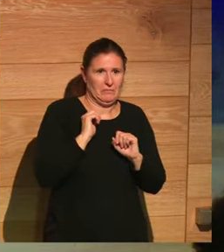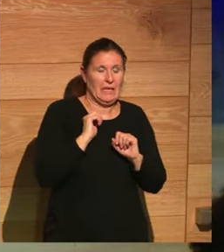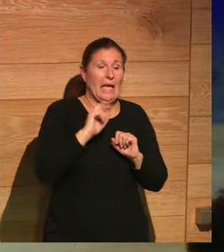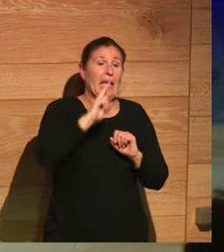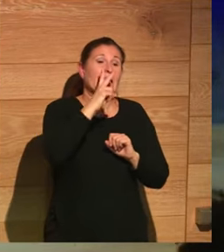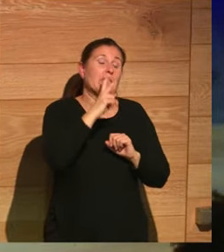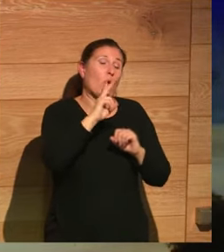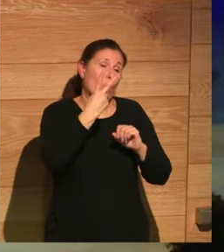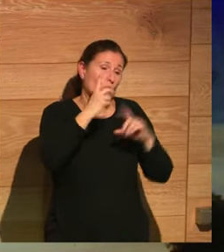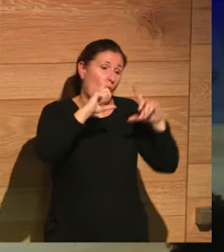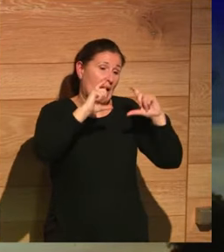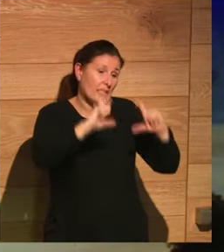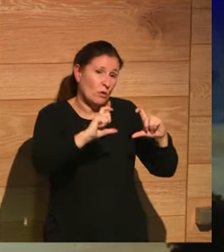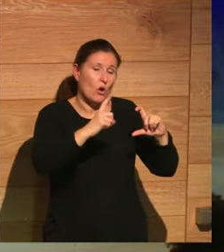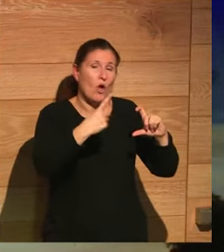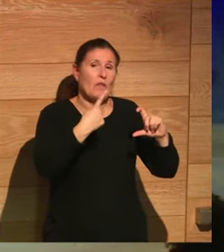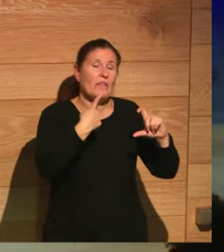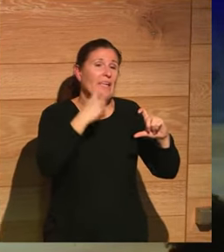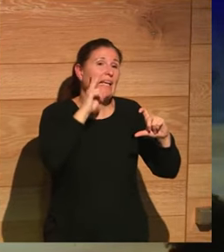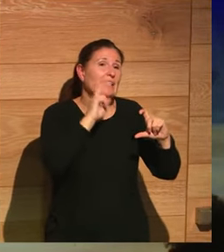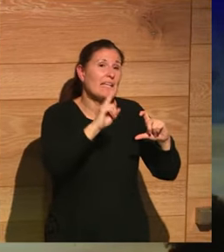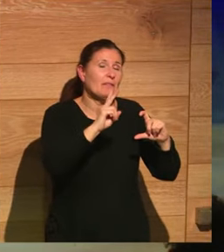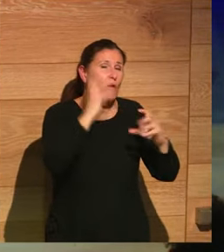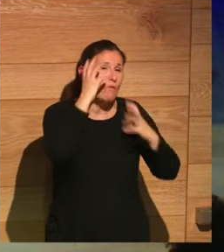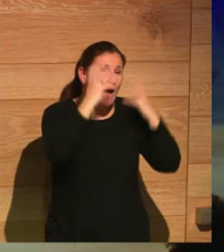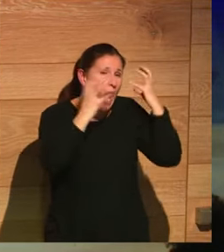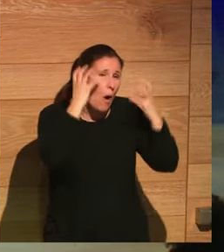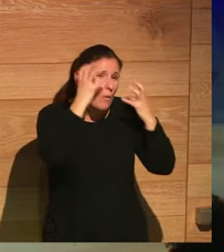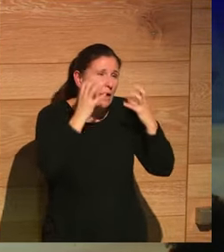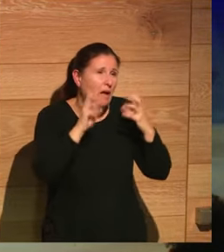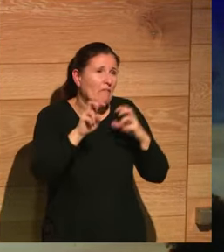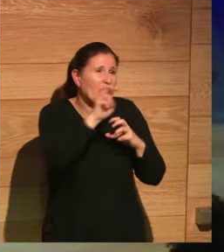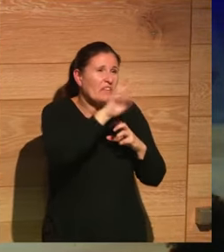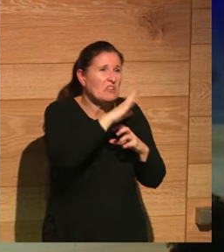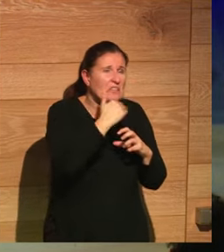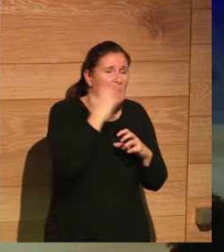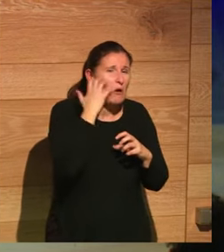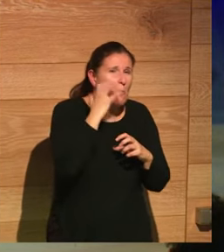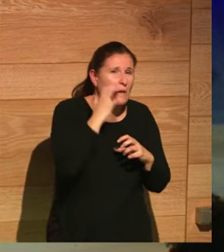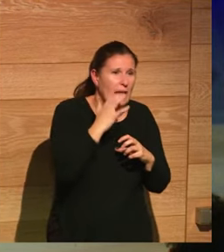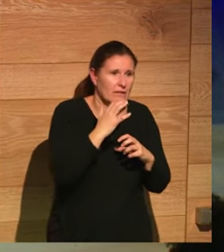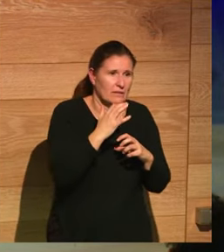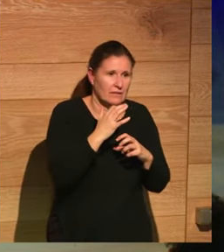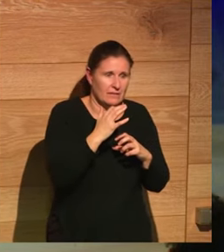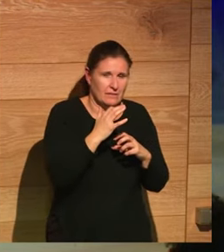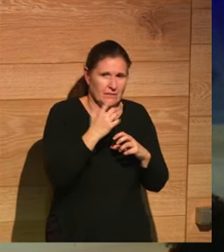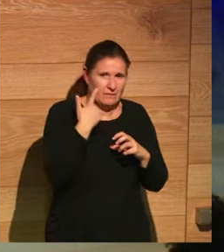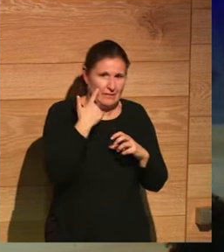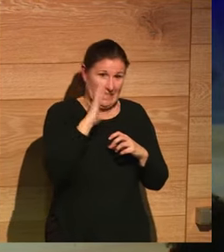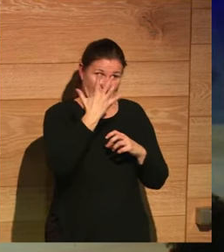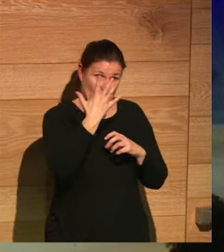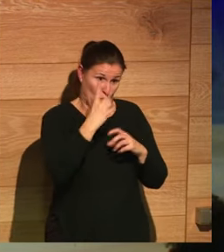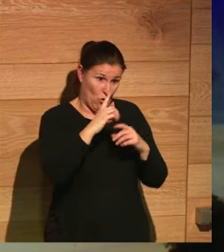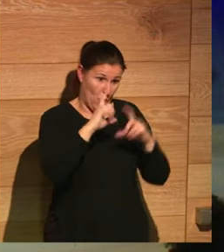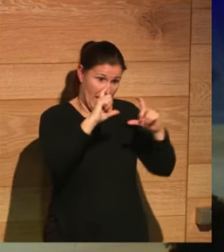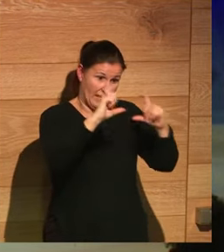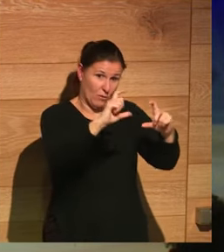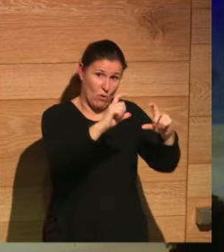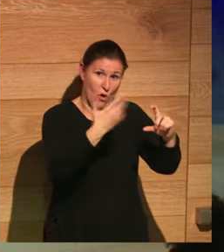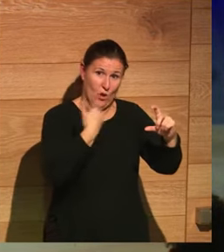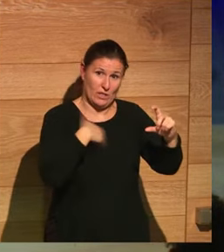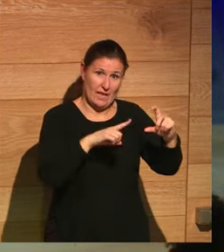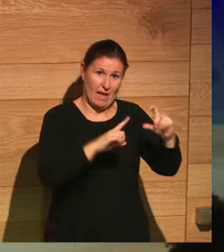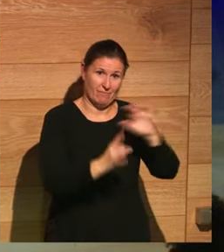En el segundo artículo se había visto fauna, unos bichos un poco extraños. Os podéis imaginar que para el quinto artículo habían